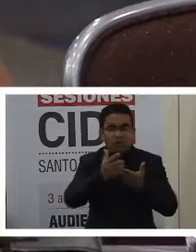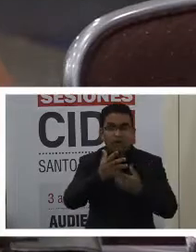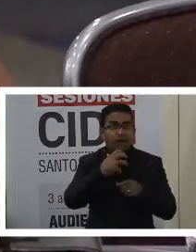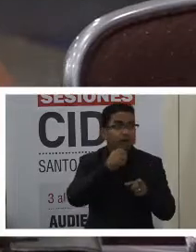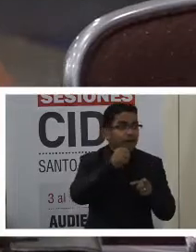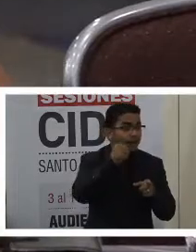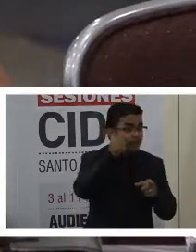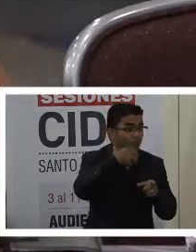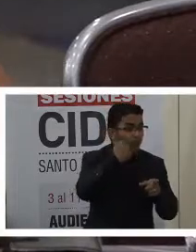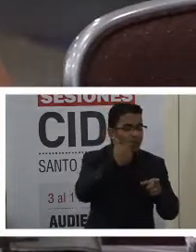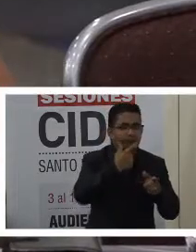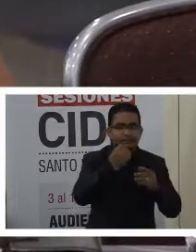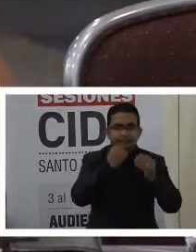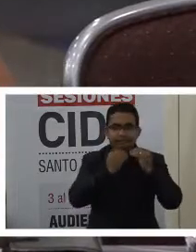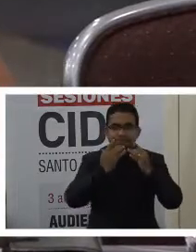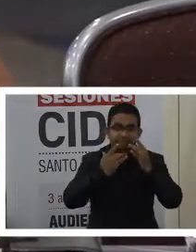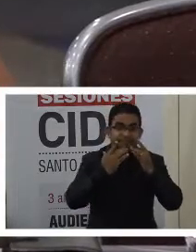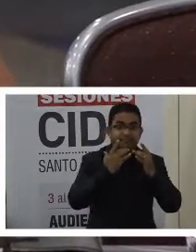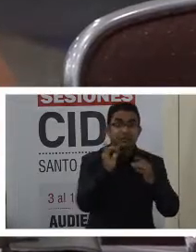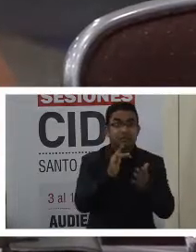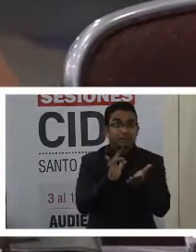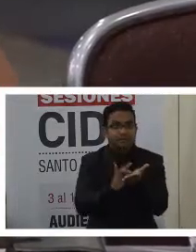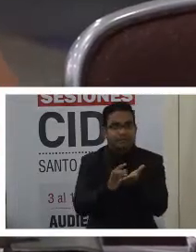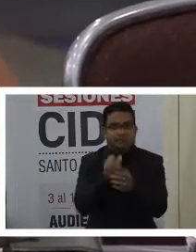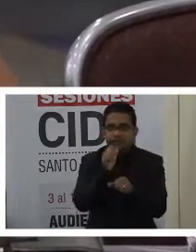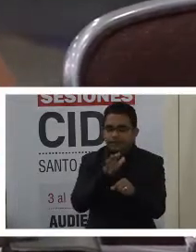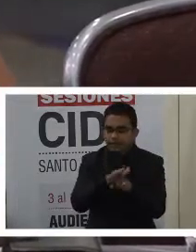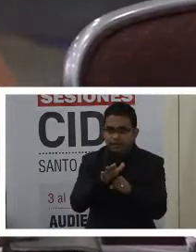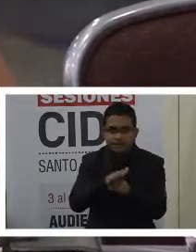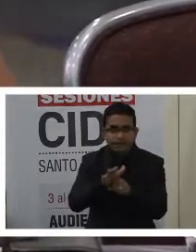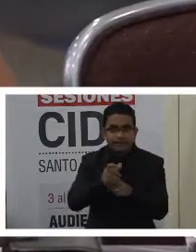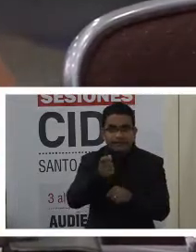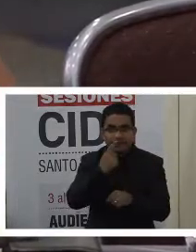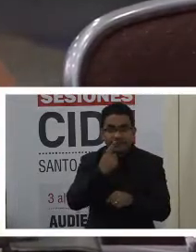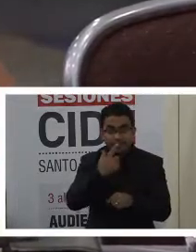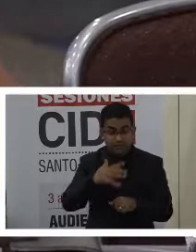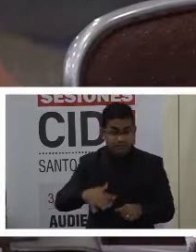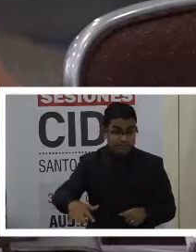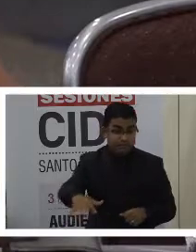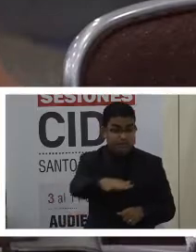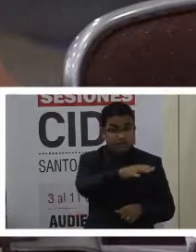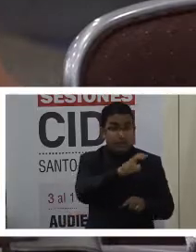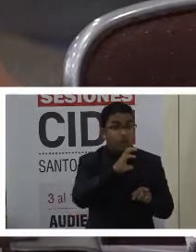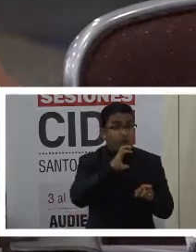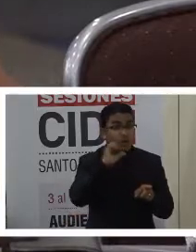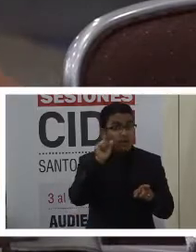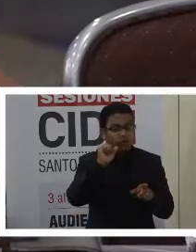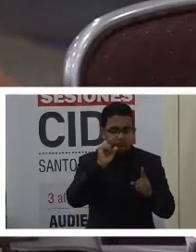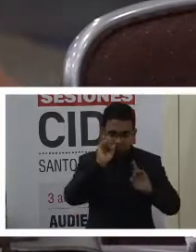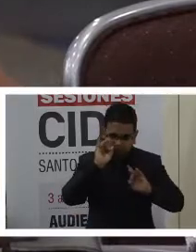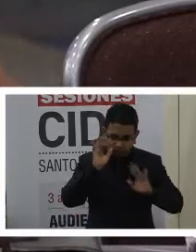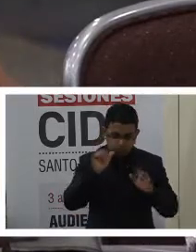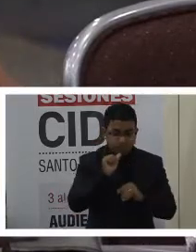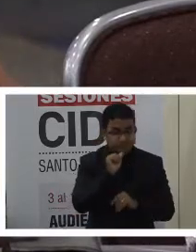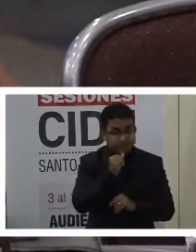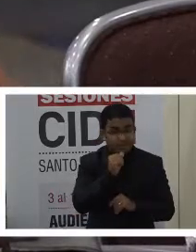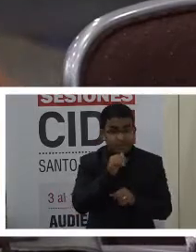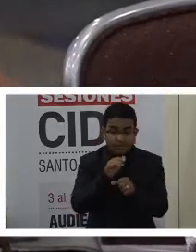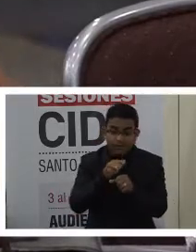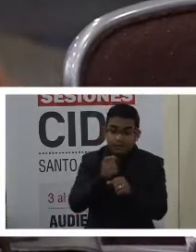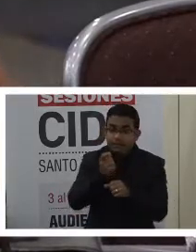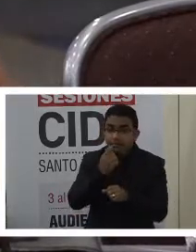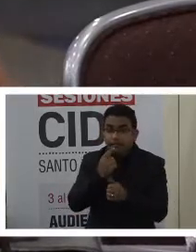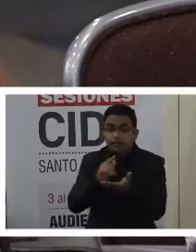añadido al tema de medicinas. Este es el sector que está siendo bastante golpeado por la falta